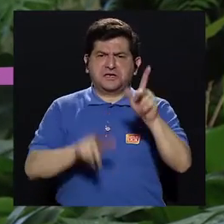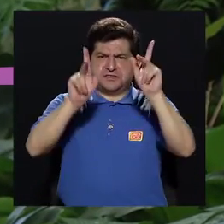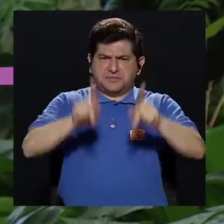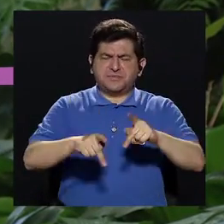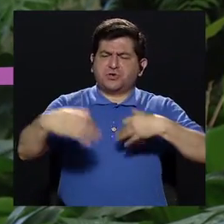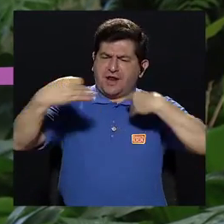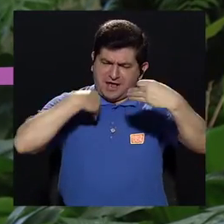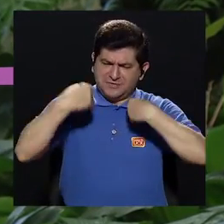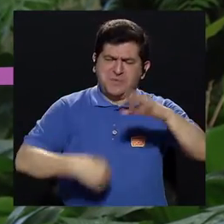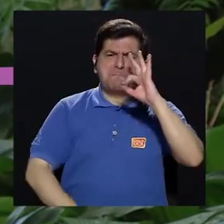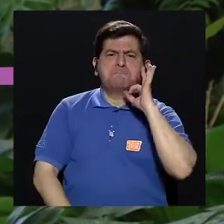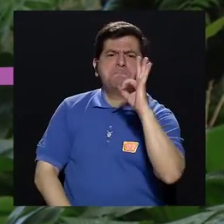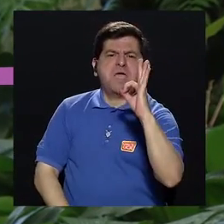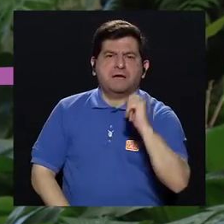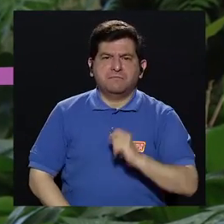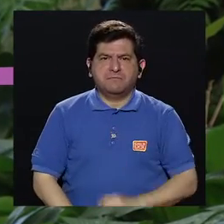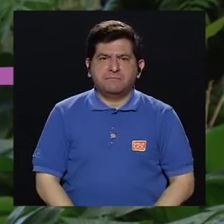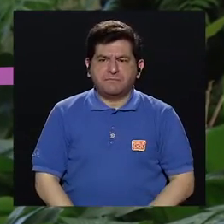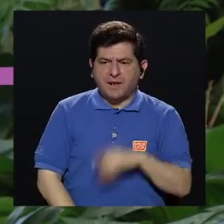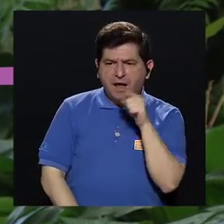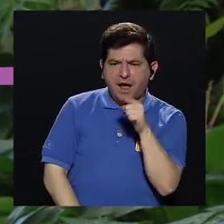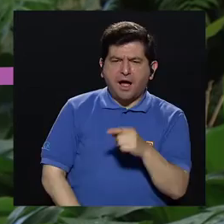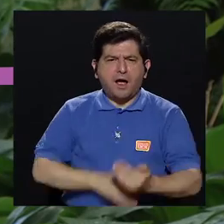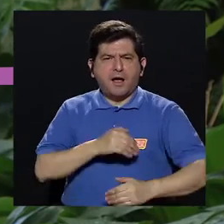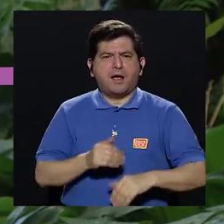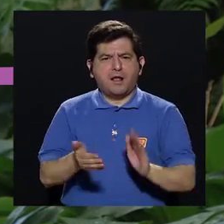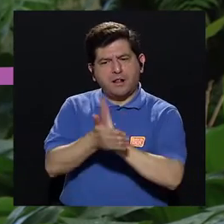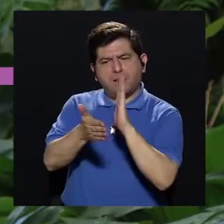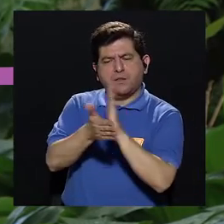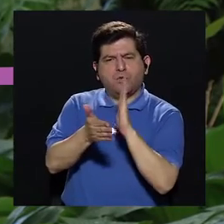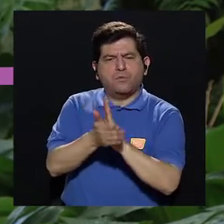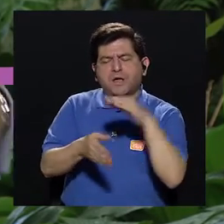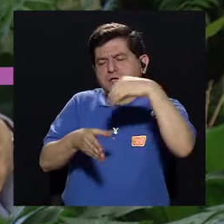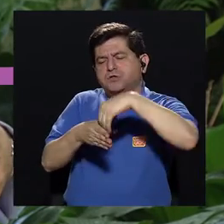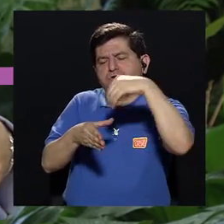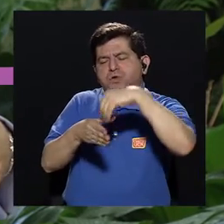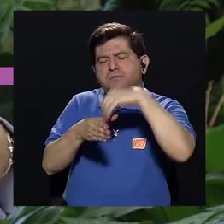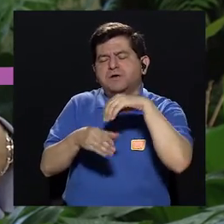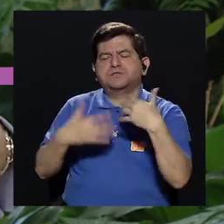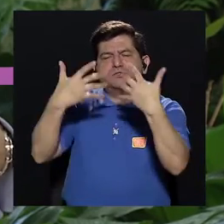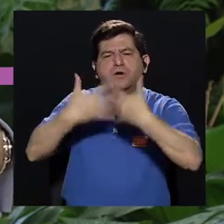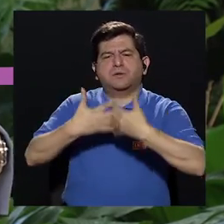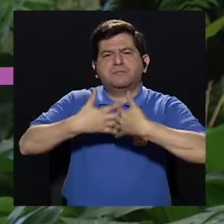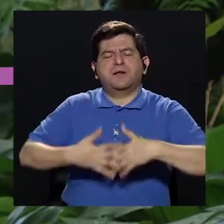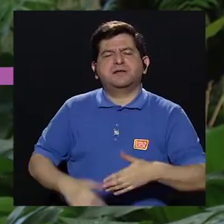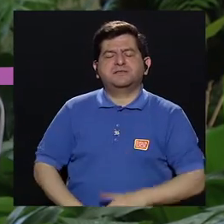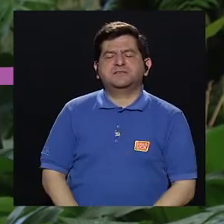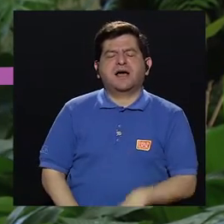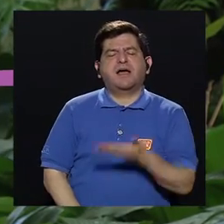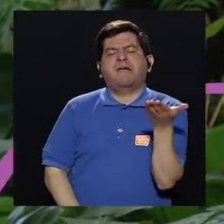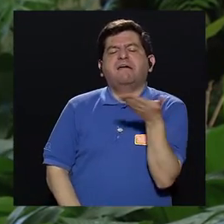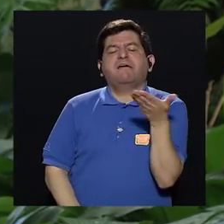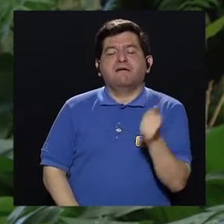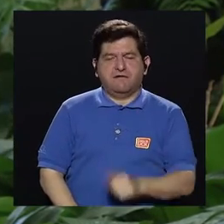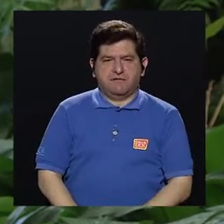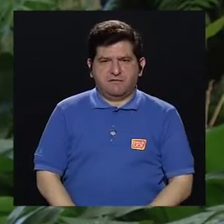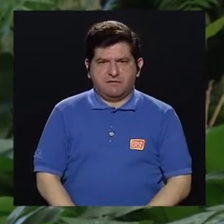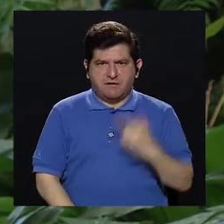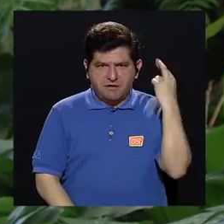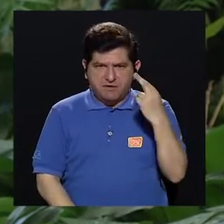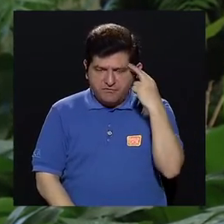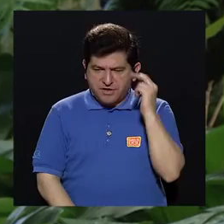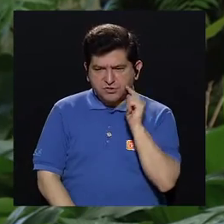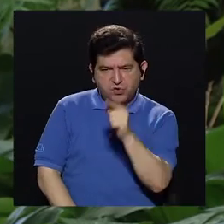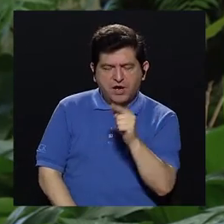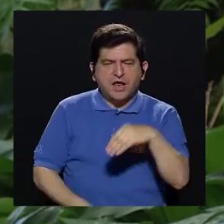promotor que le explique bien cuál es el prospecto de inversión que está teniendo esa operadora, en qué está invirtiendo, por qué